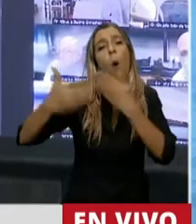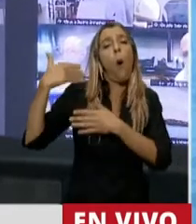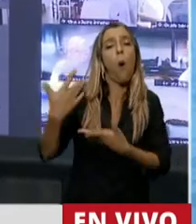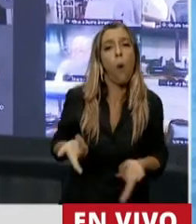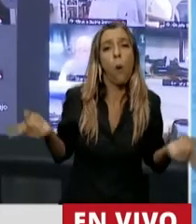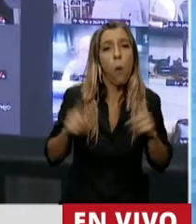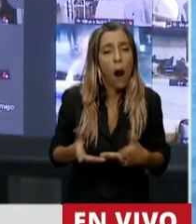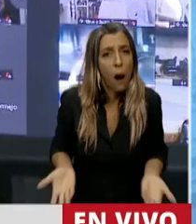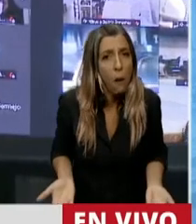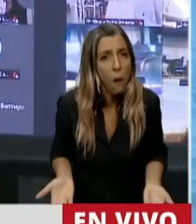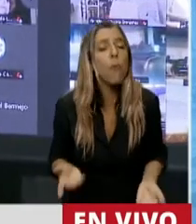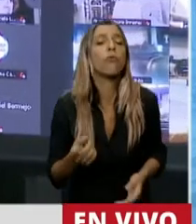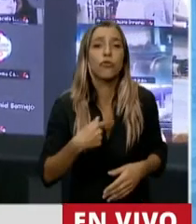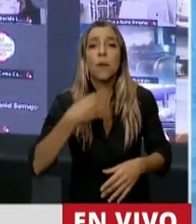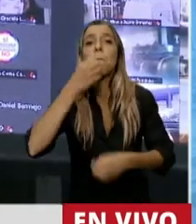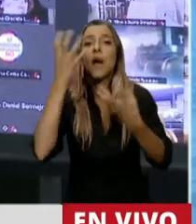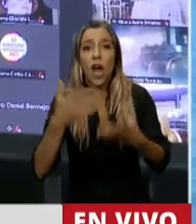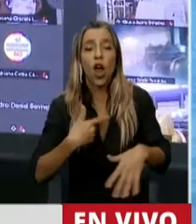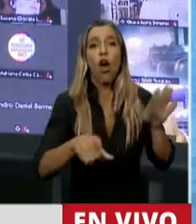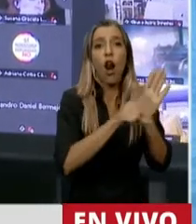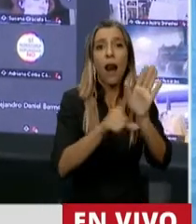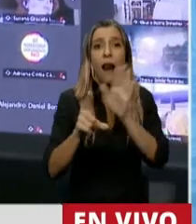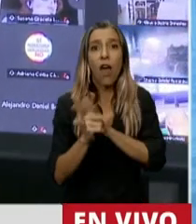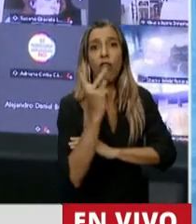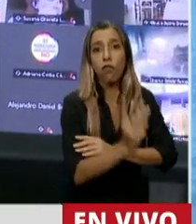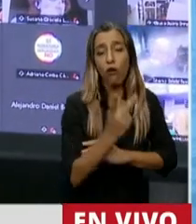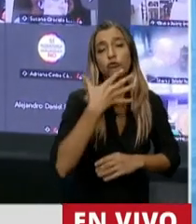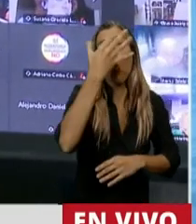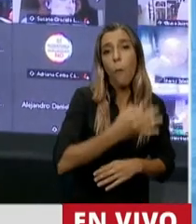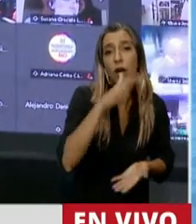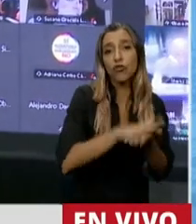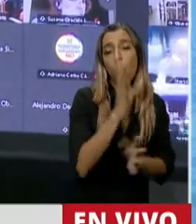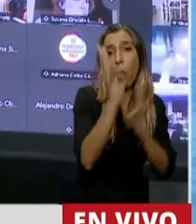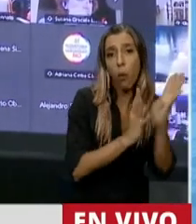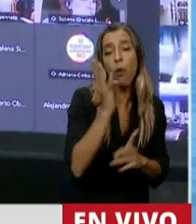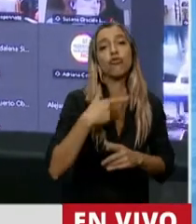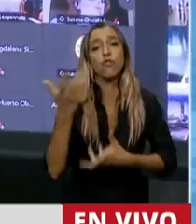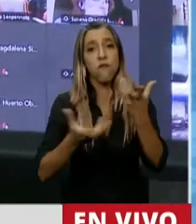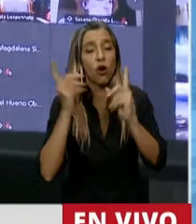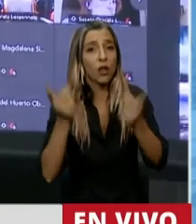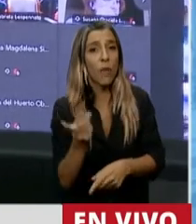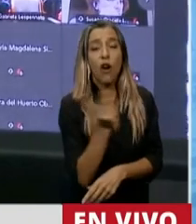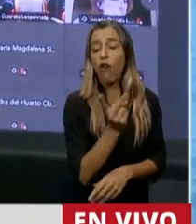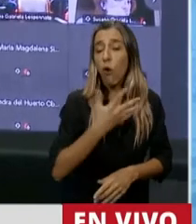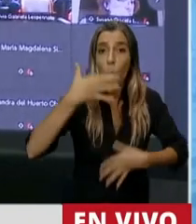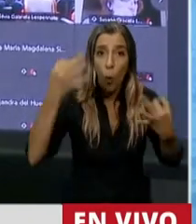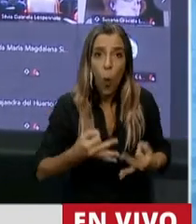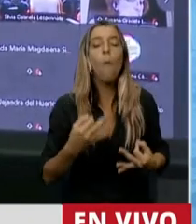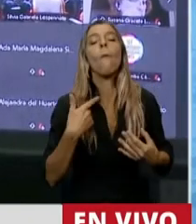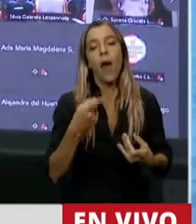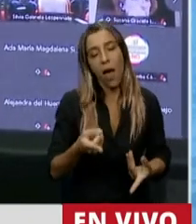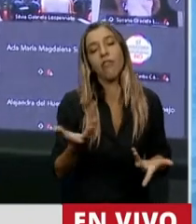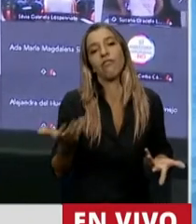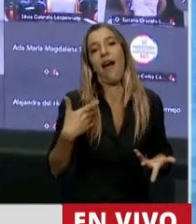a hacer cumplir la ley de bosque nativo y a hacer cumplir la ley de fuego, que como le dije al principio, son iniciativas de su propio espacio